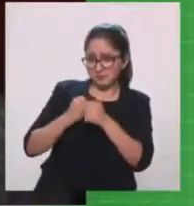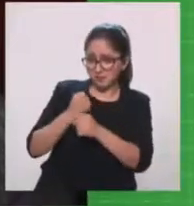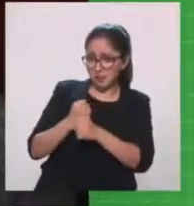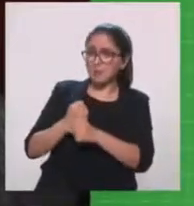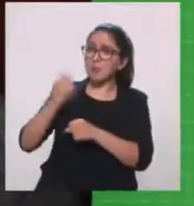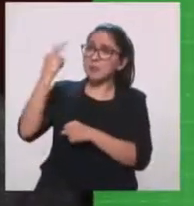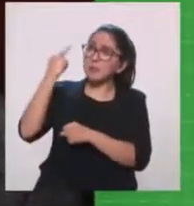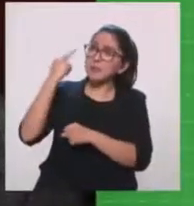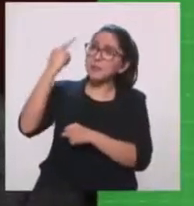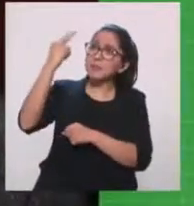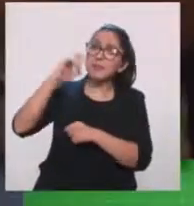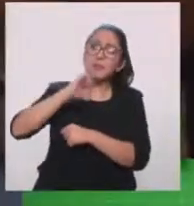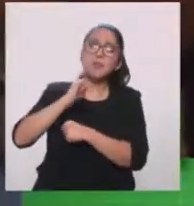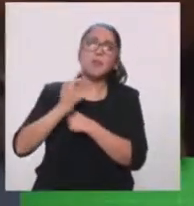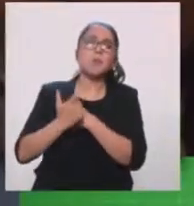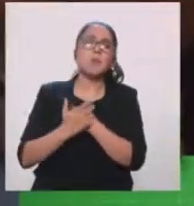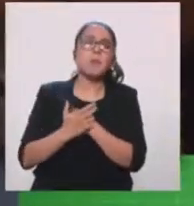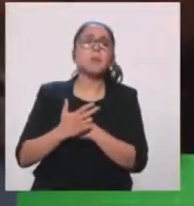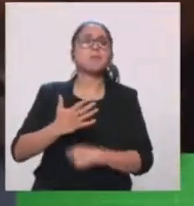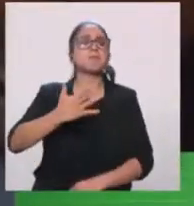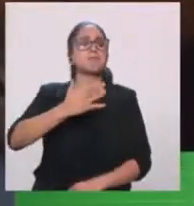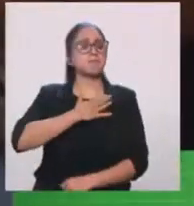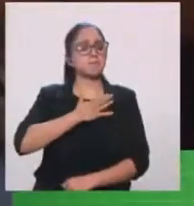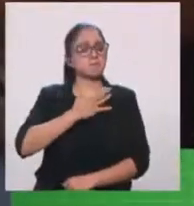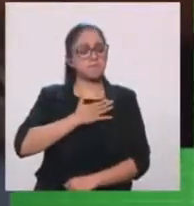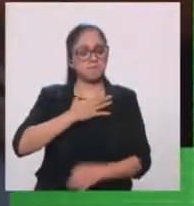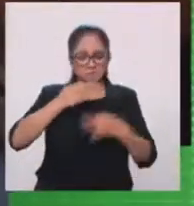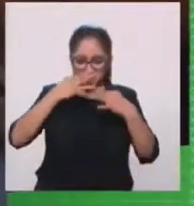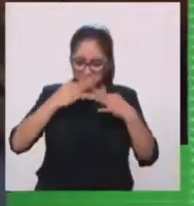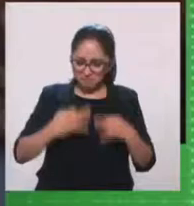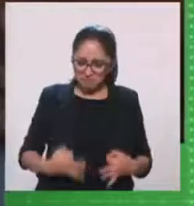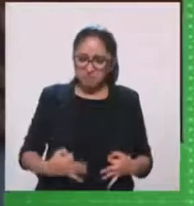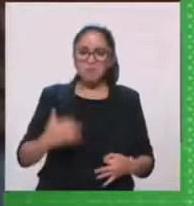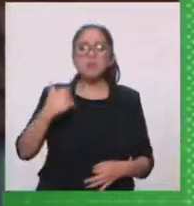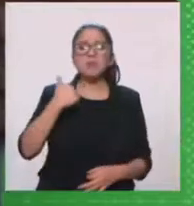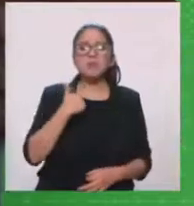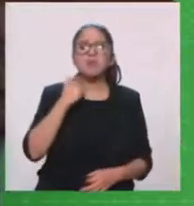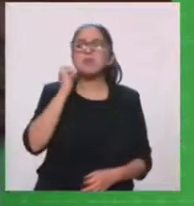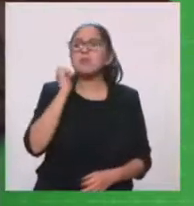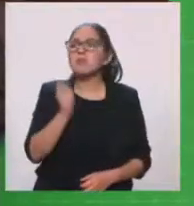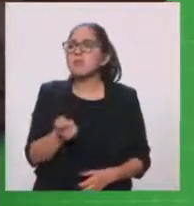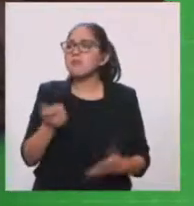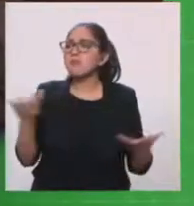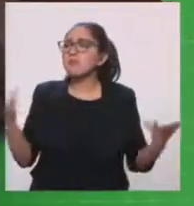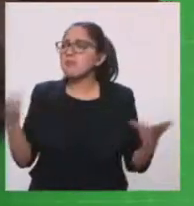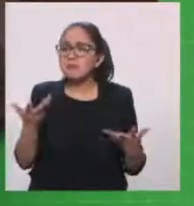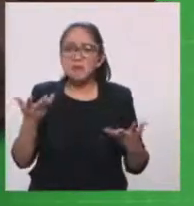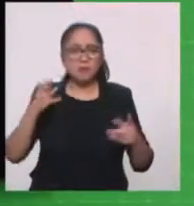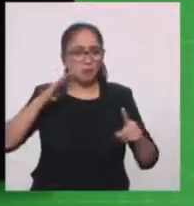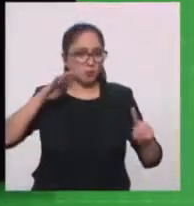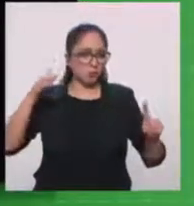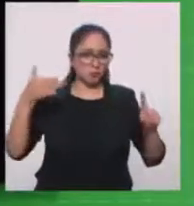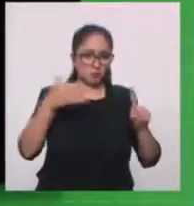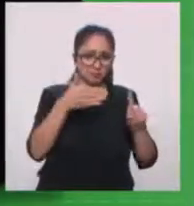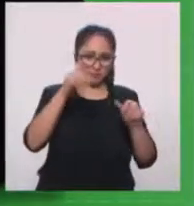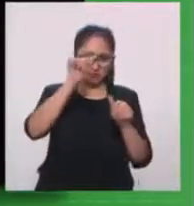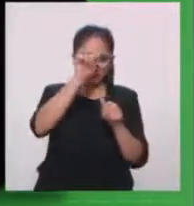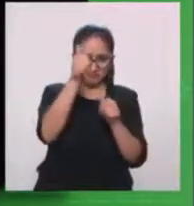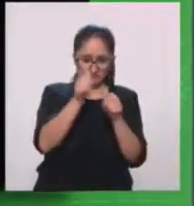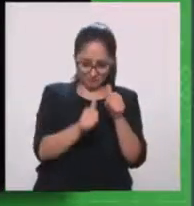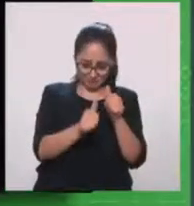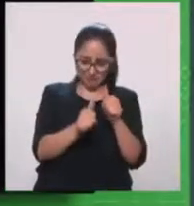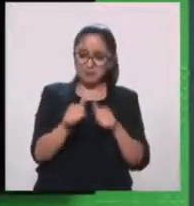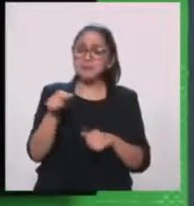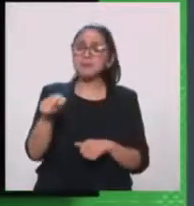soy y dijo, la vocación profunda que tengo es por esto de las artes. Entonces, él, a sus 21